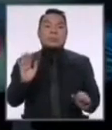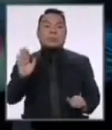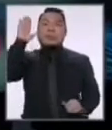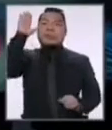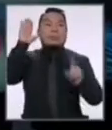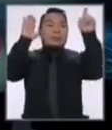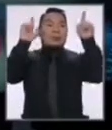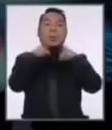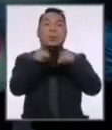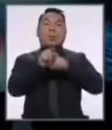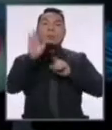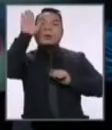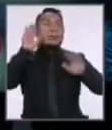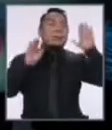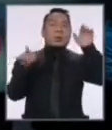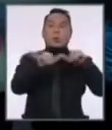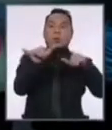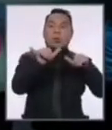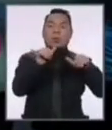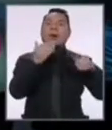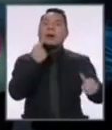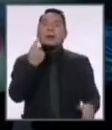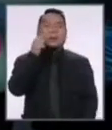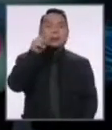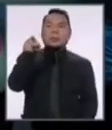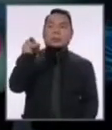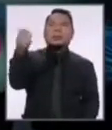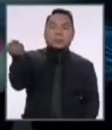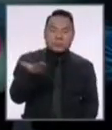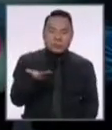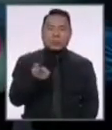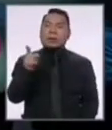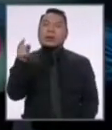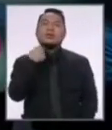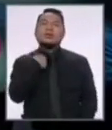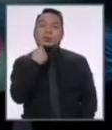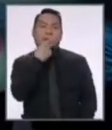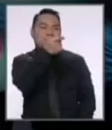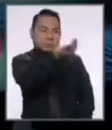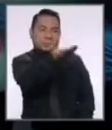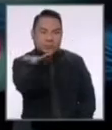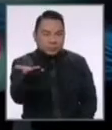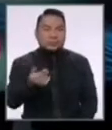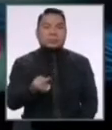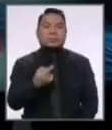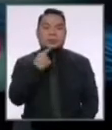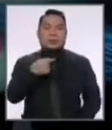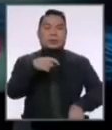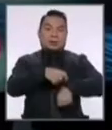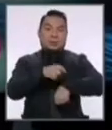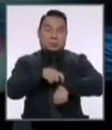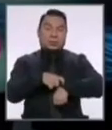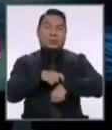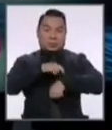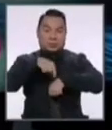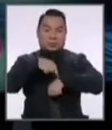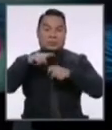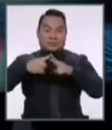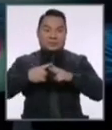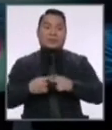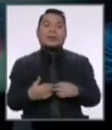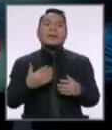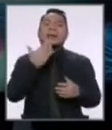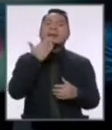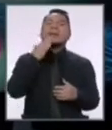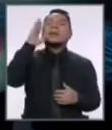al mismo tiempo, si hay una alusión, se va a preferir a quien haya sido alusión. Vamos a comenzar con los relojes en este momento. Ahora sí, ¿quién